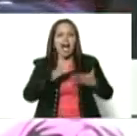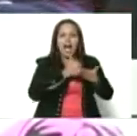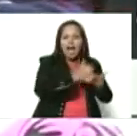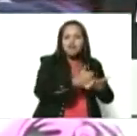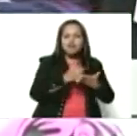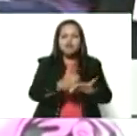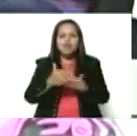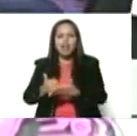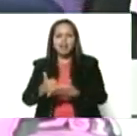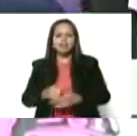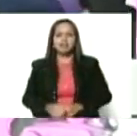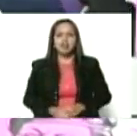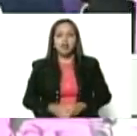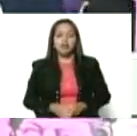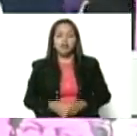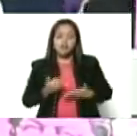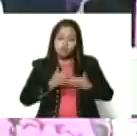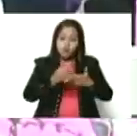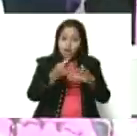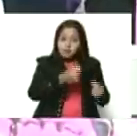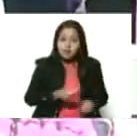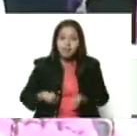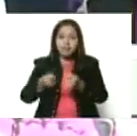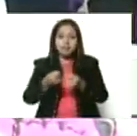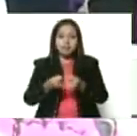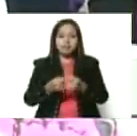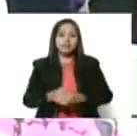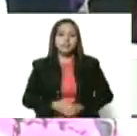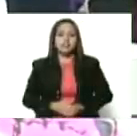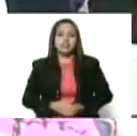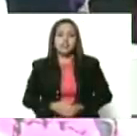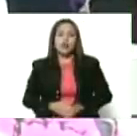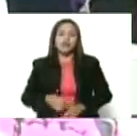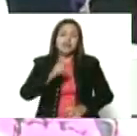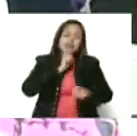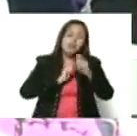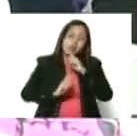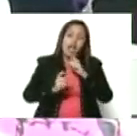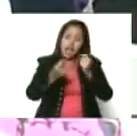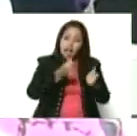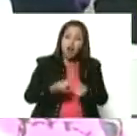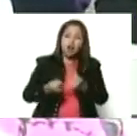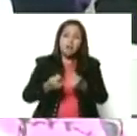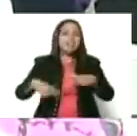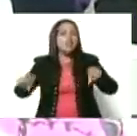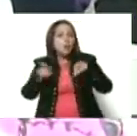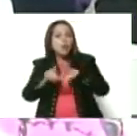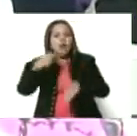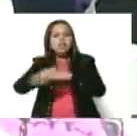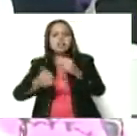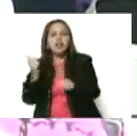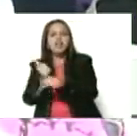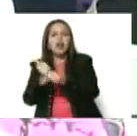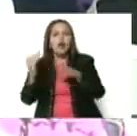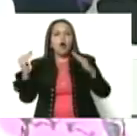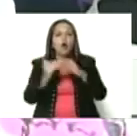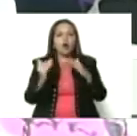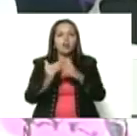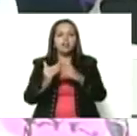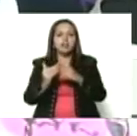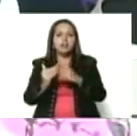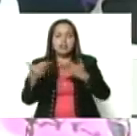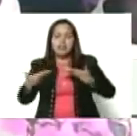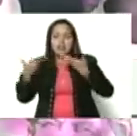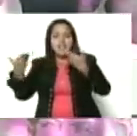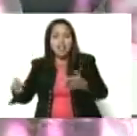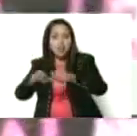de estos microcréditos. Aún con crisis económica estamos produciendo nuestros hogares y llenando nuestras mesas